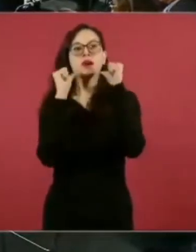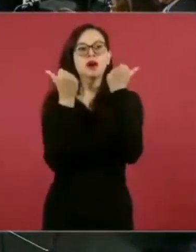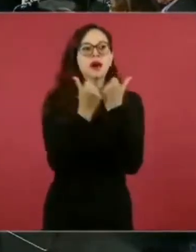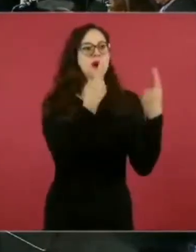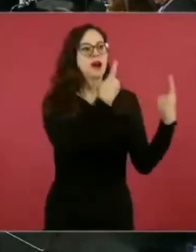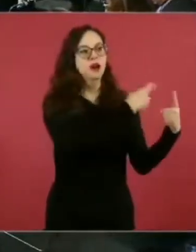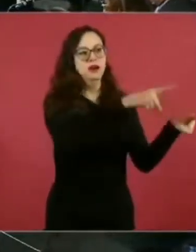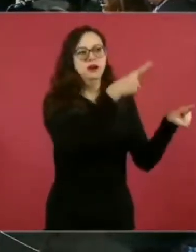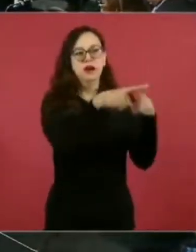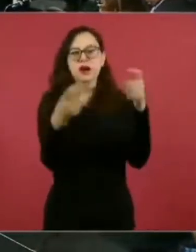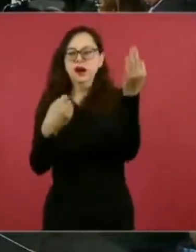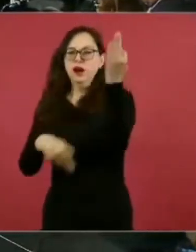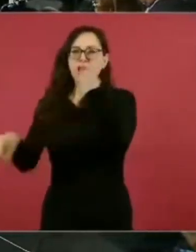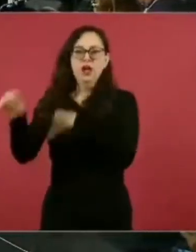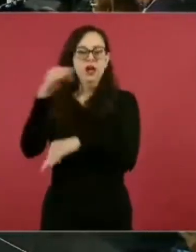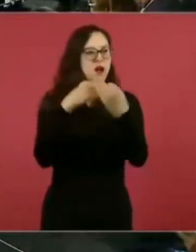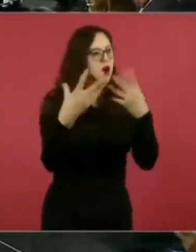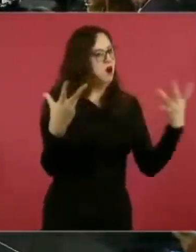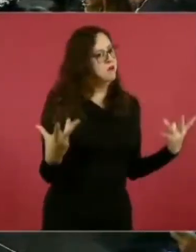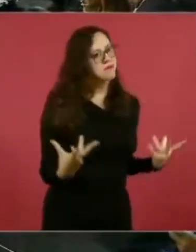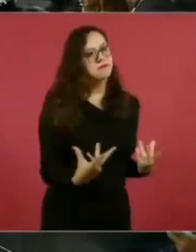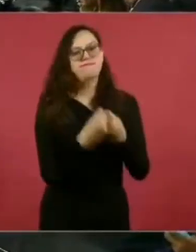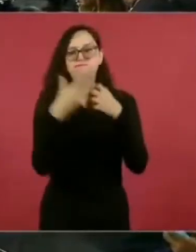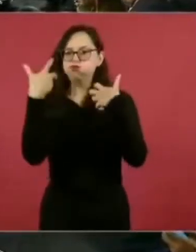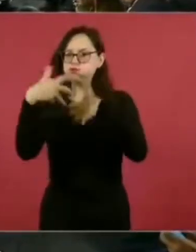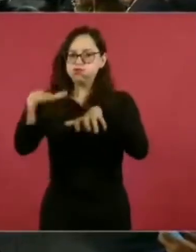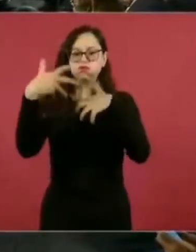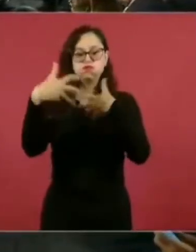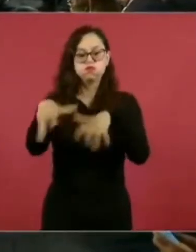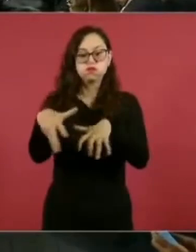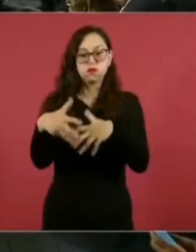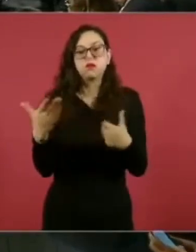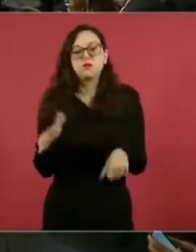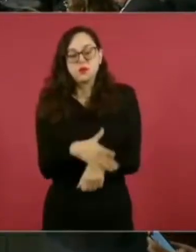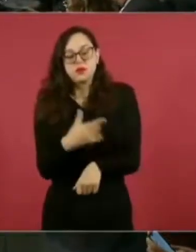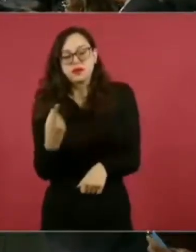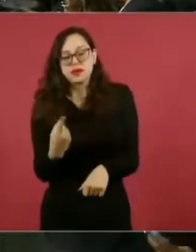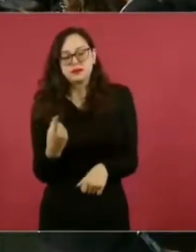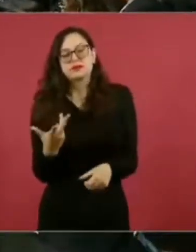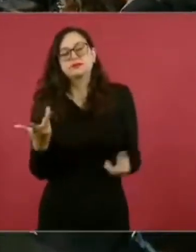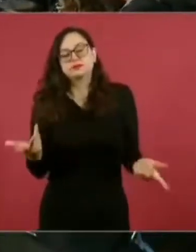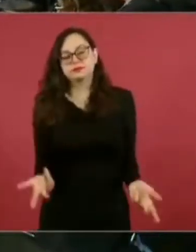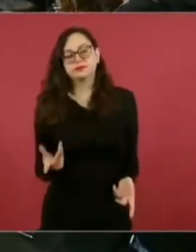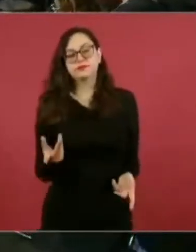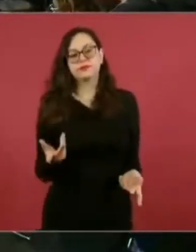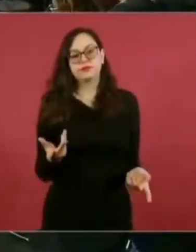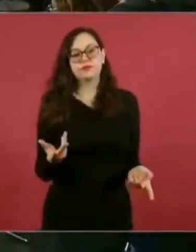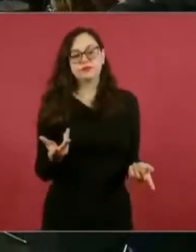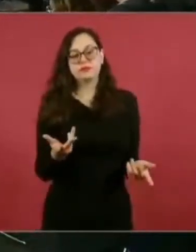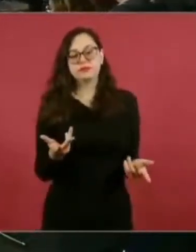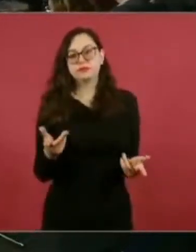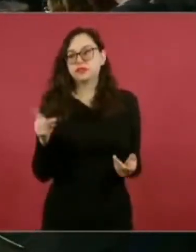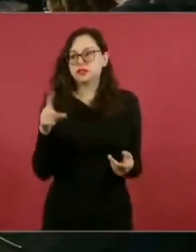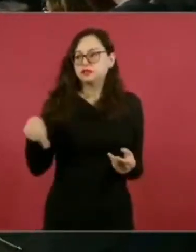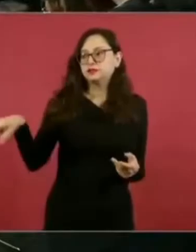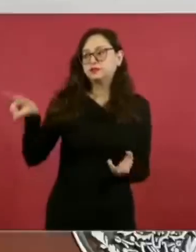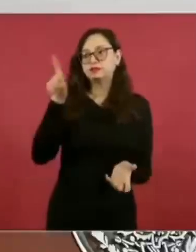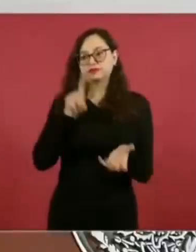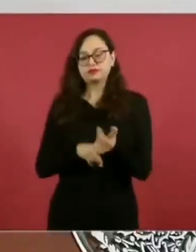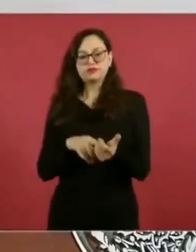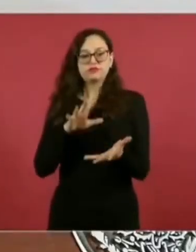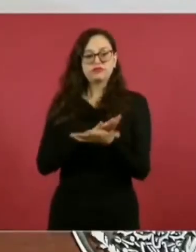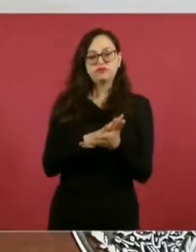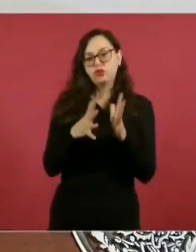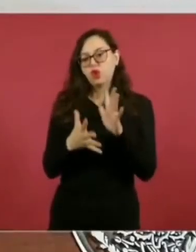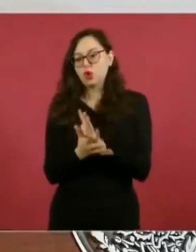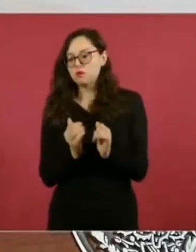todos los que de una u otra manera se benefician con la red de componendas y